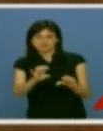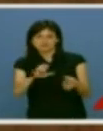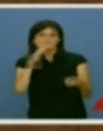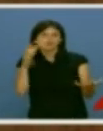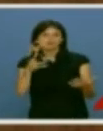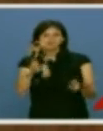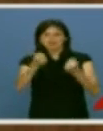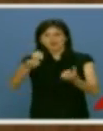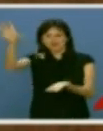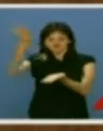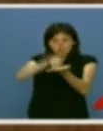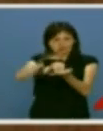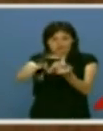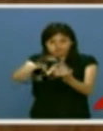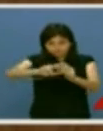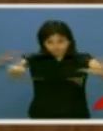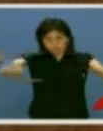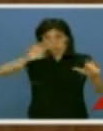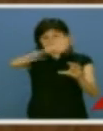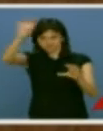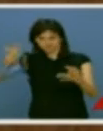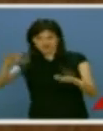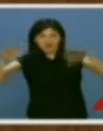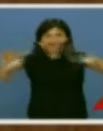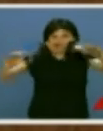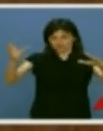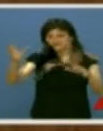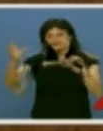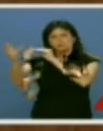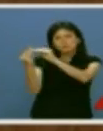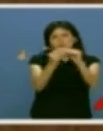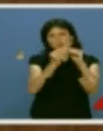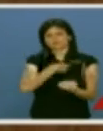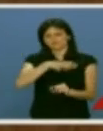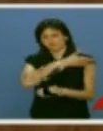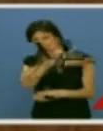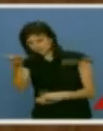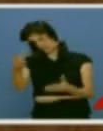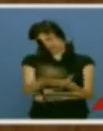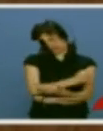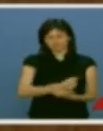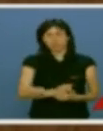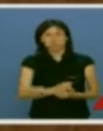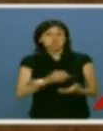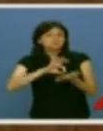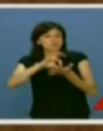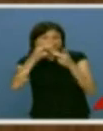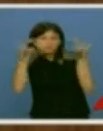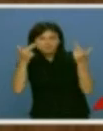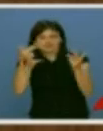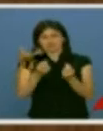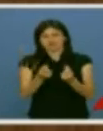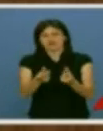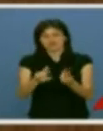descentralizar el poder político, para corregir desequilibrios y garantizar la igualdad de todos los españoles, para acercar los servicios públicos al ciudadano,